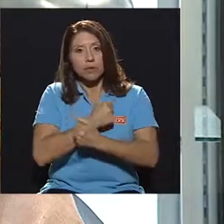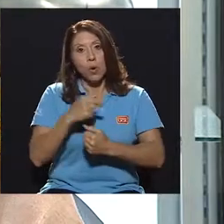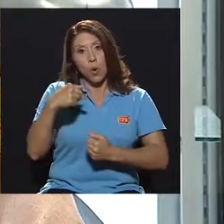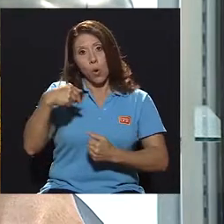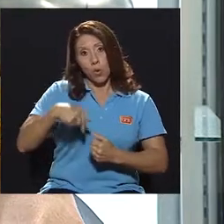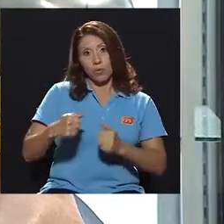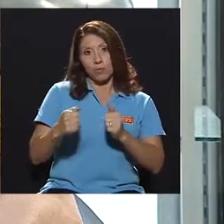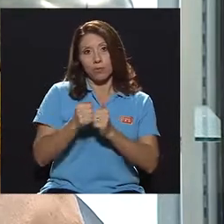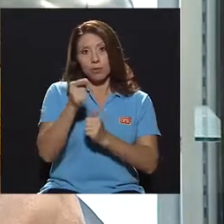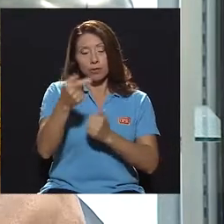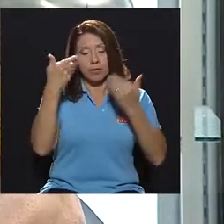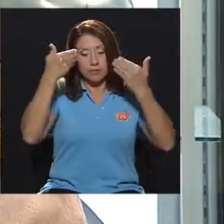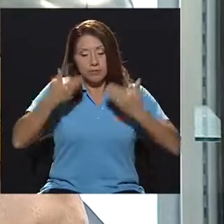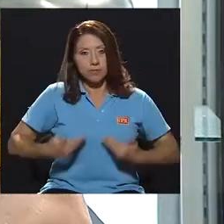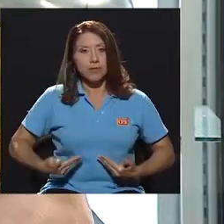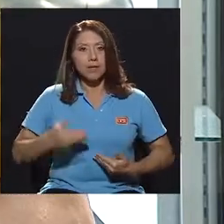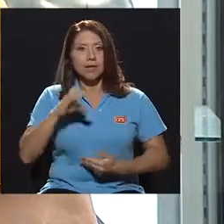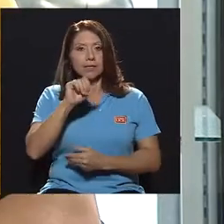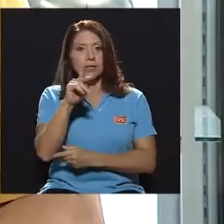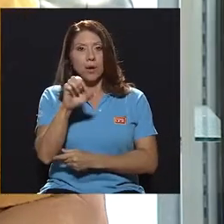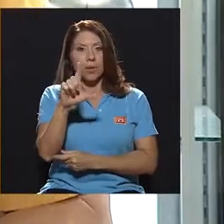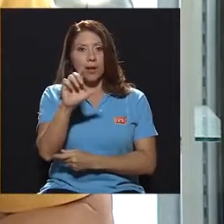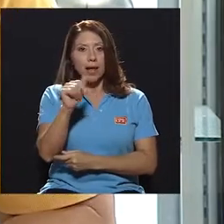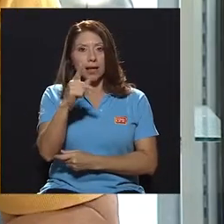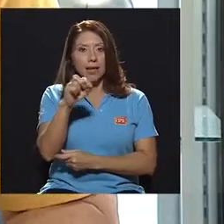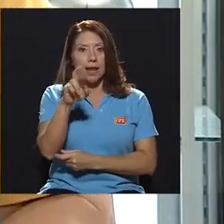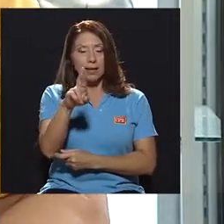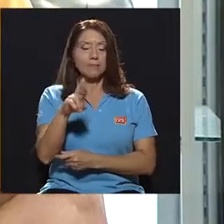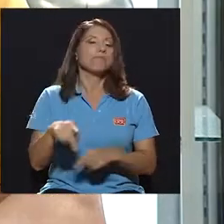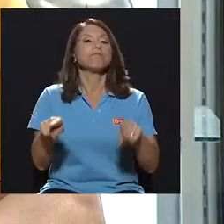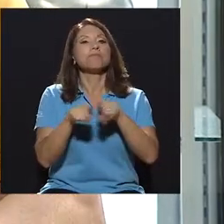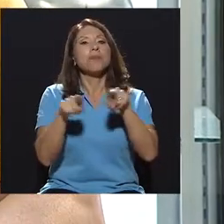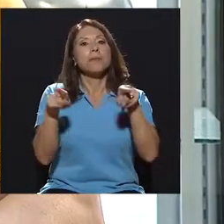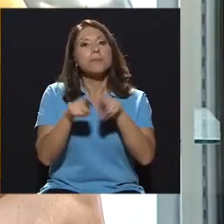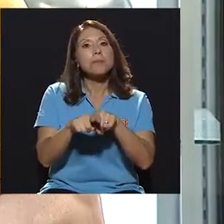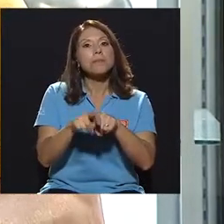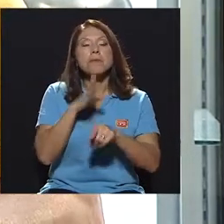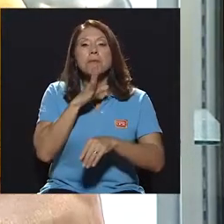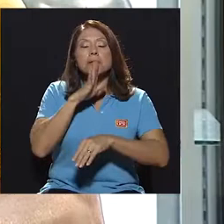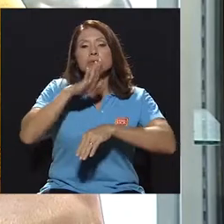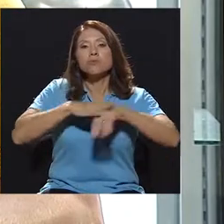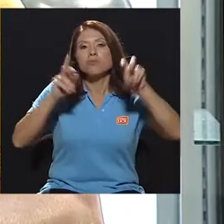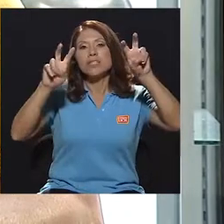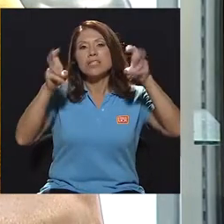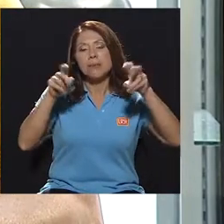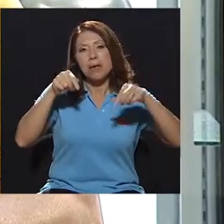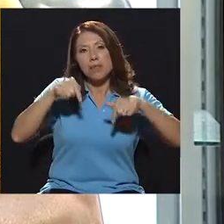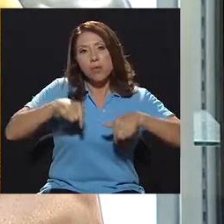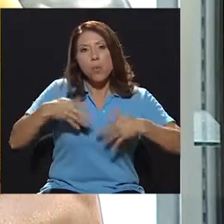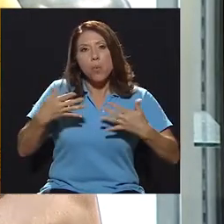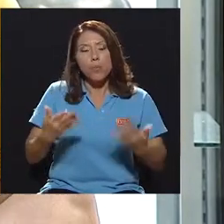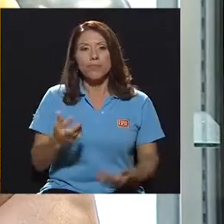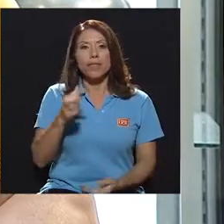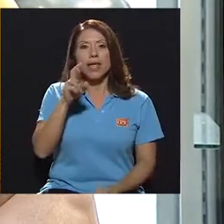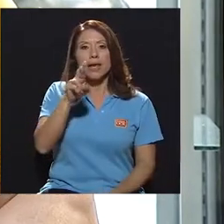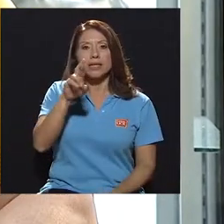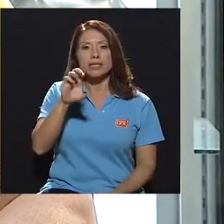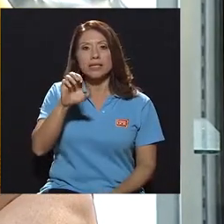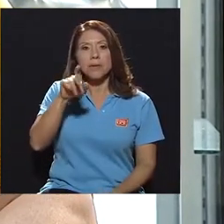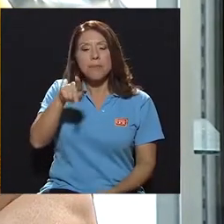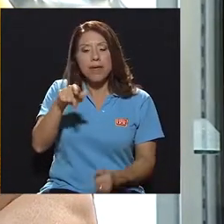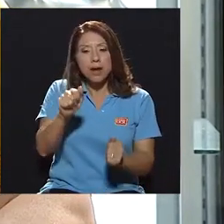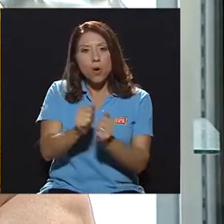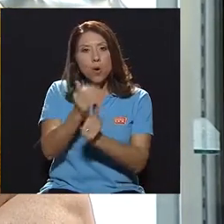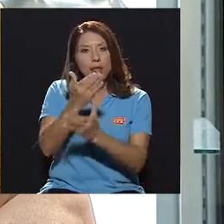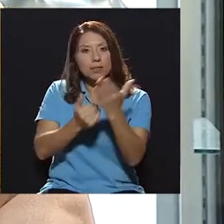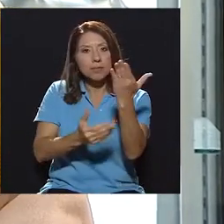servidor Saúl Aguilar. Y compartirles además el tema de la semana, que es el RCP con las manos,